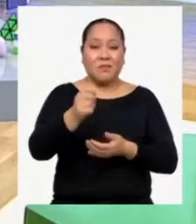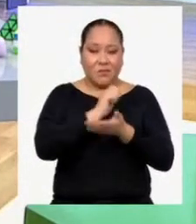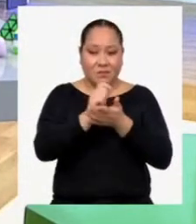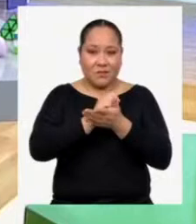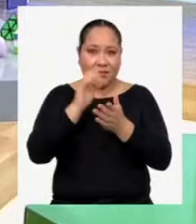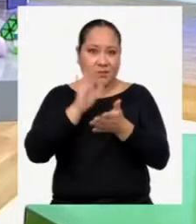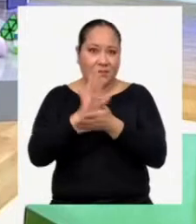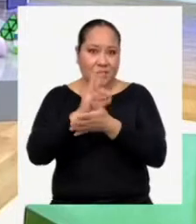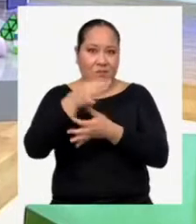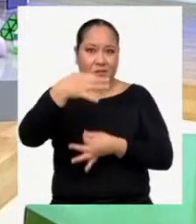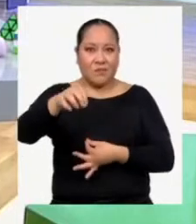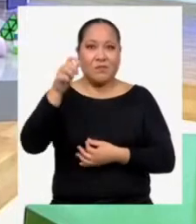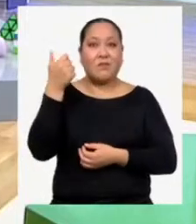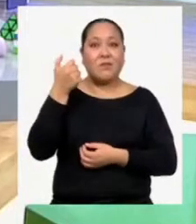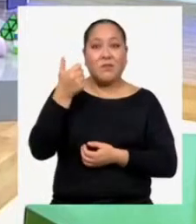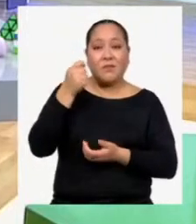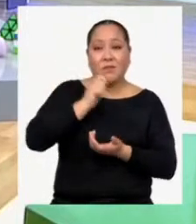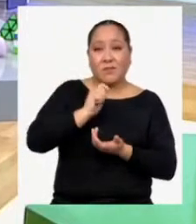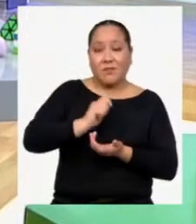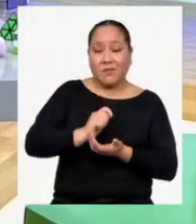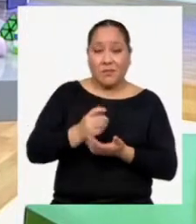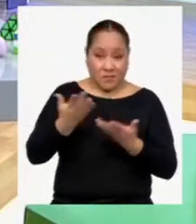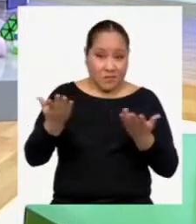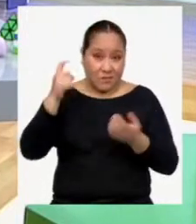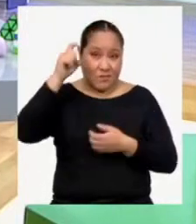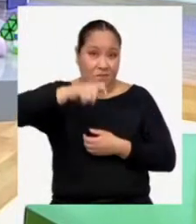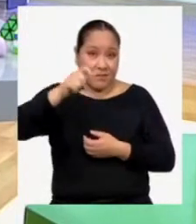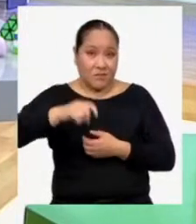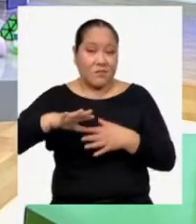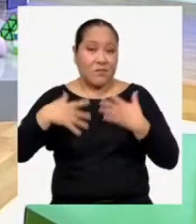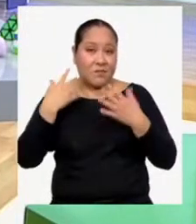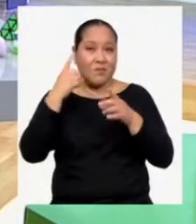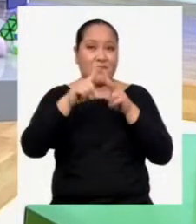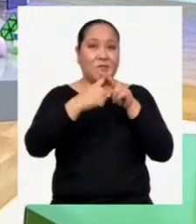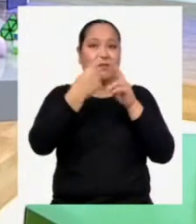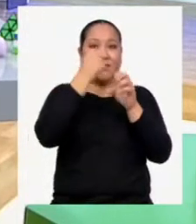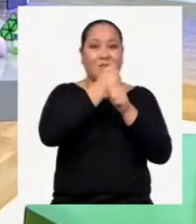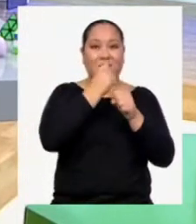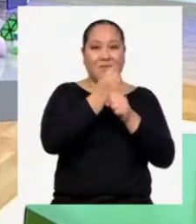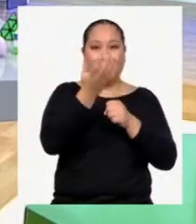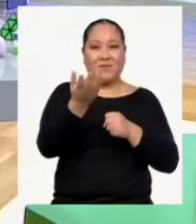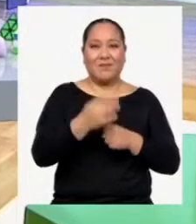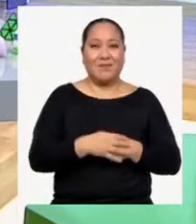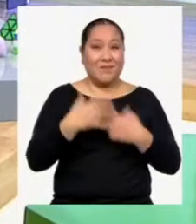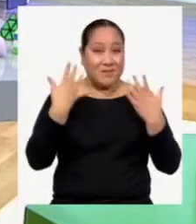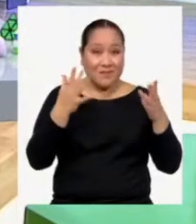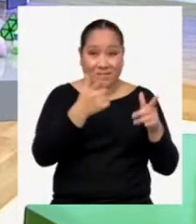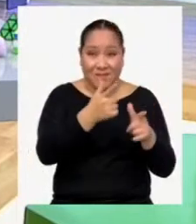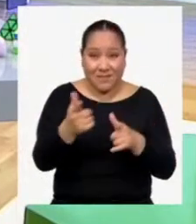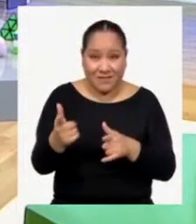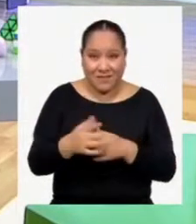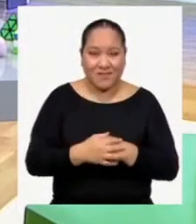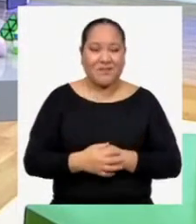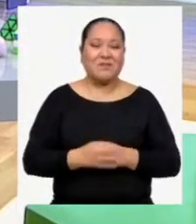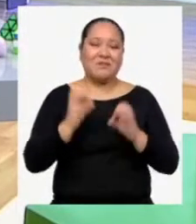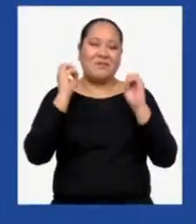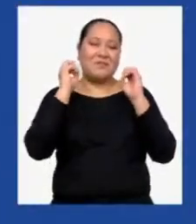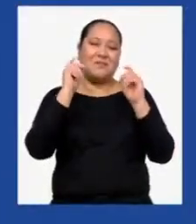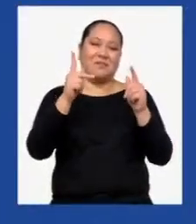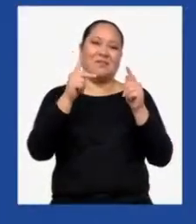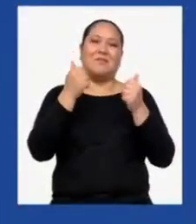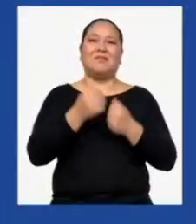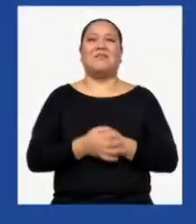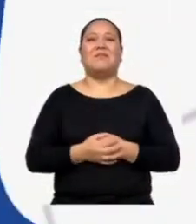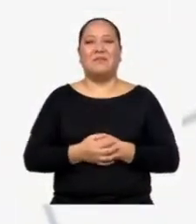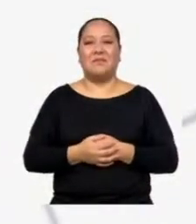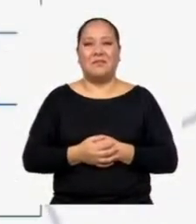hojas, lapiceros, lo que tengan a la mano para poder trabajar. Está bien. ¿Ya lo tienen? ¡Buenazo!